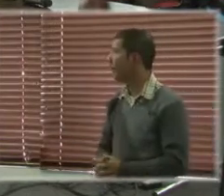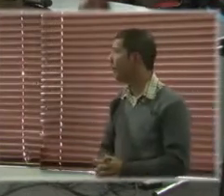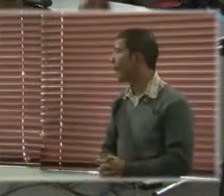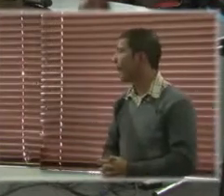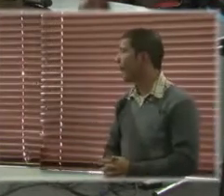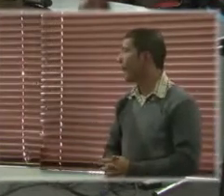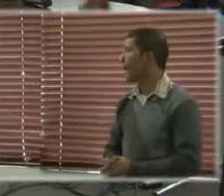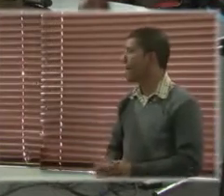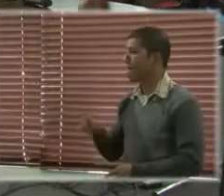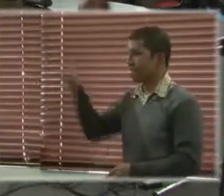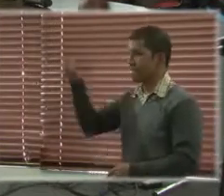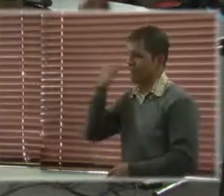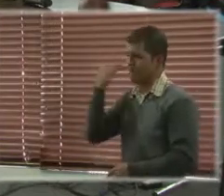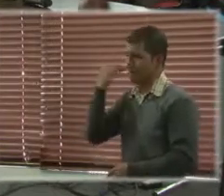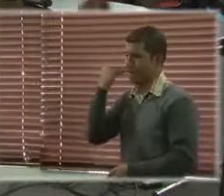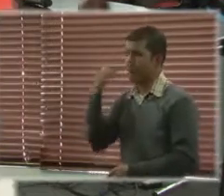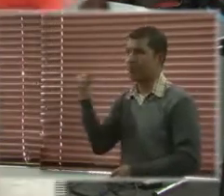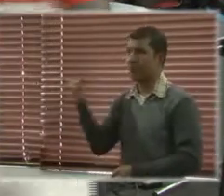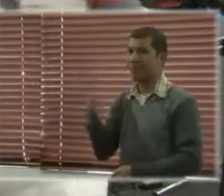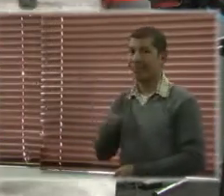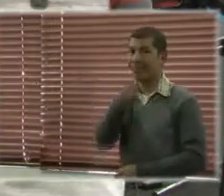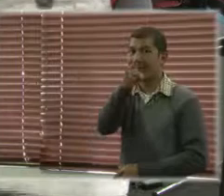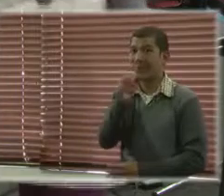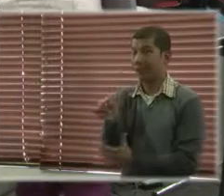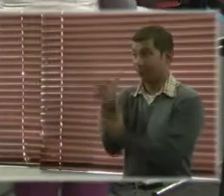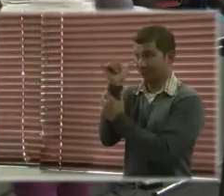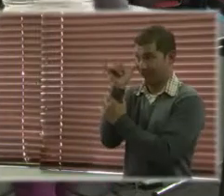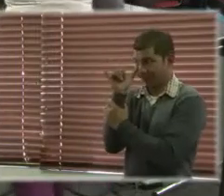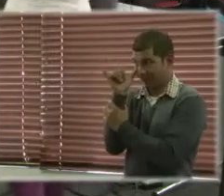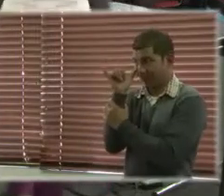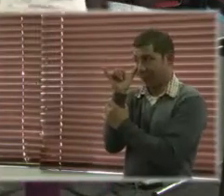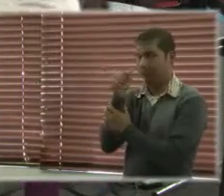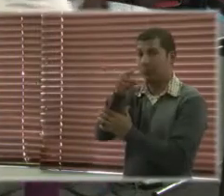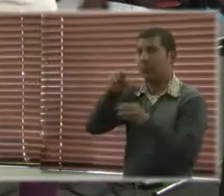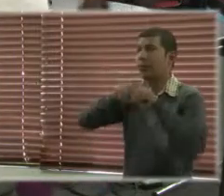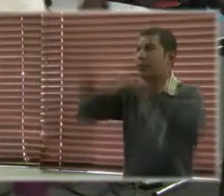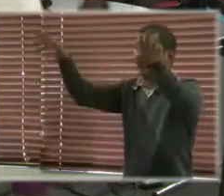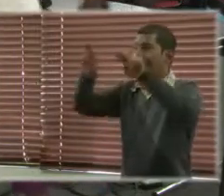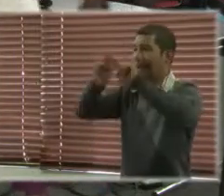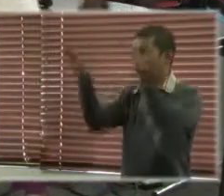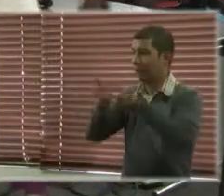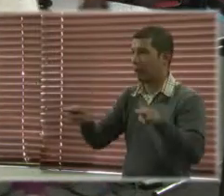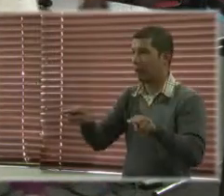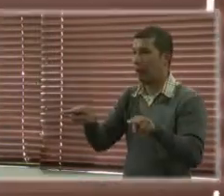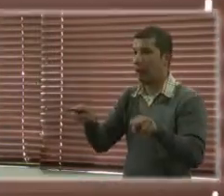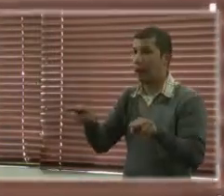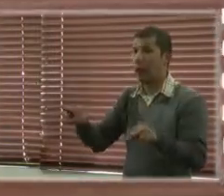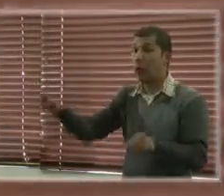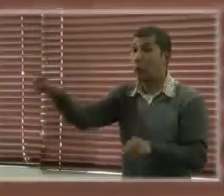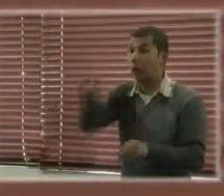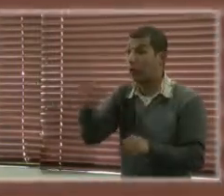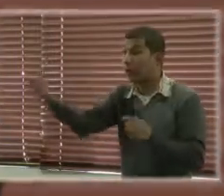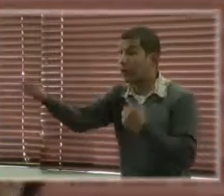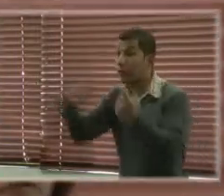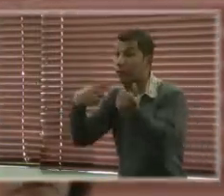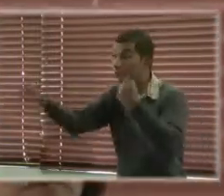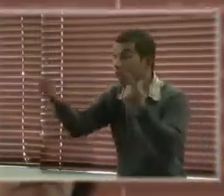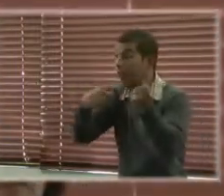Como este espacio está siendo transmitido en línea, entonces necesitamos que quienes hagan comentarios o preguntas utilicen el micrófono